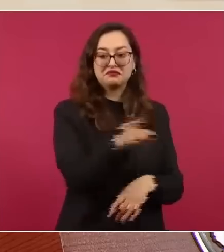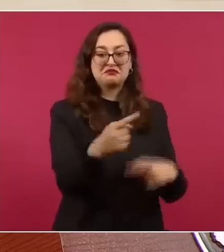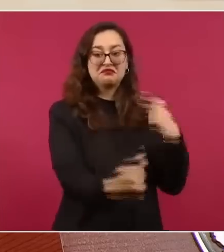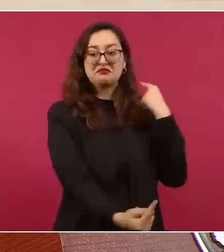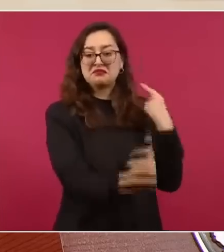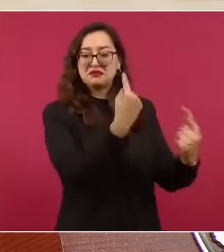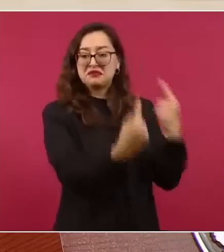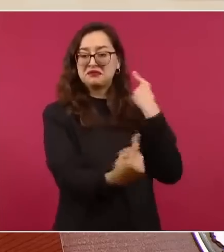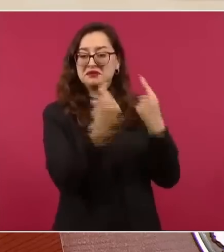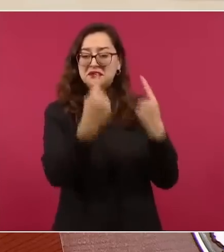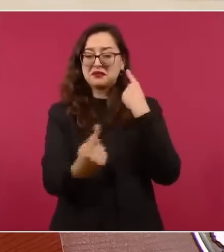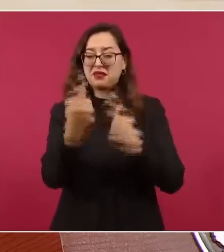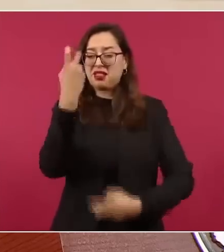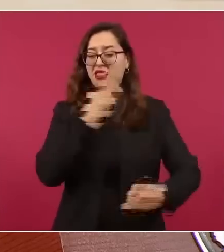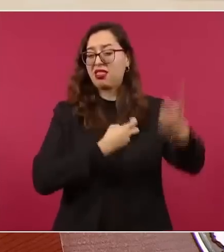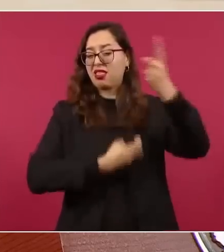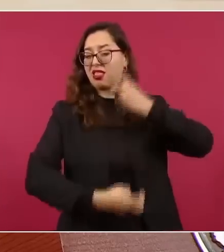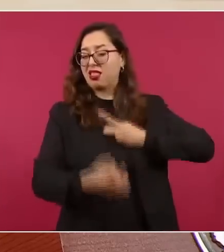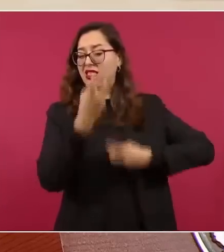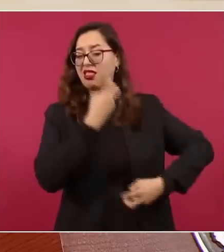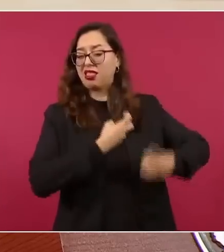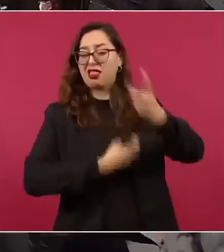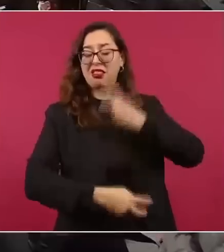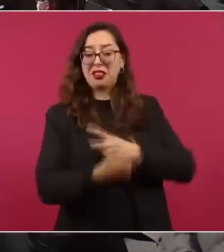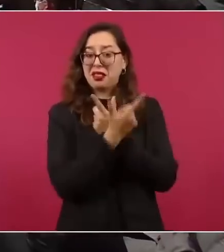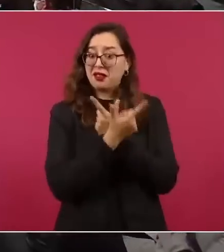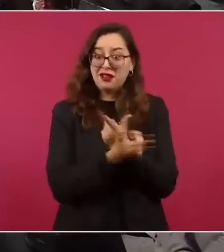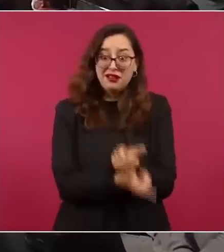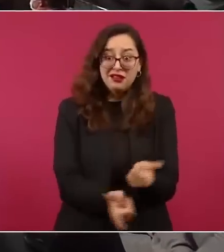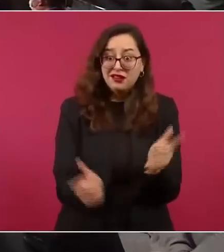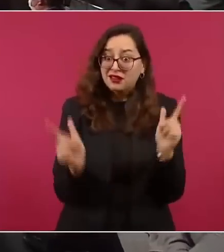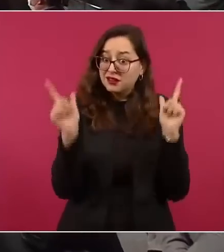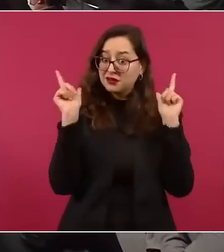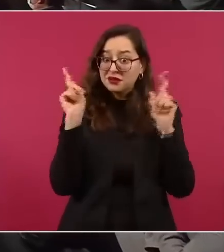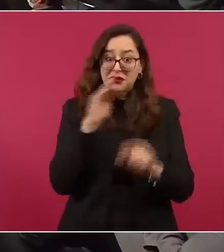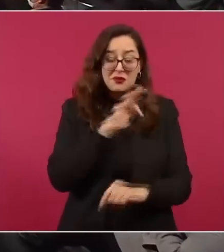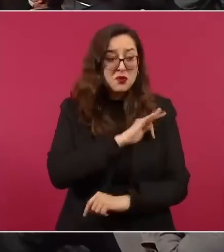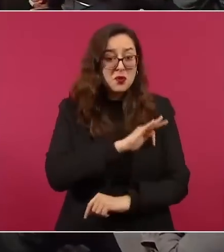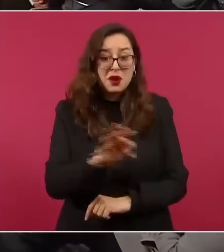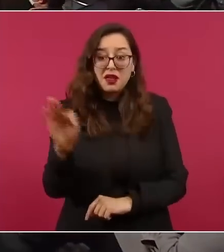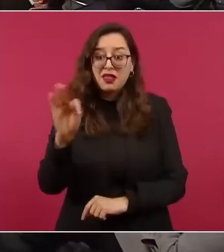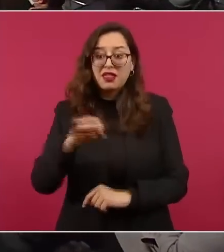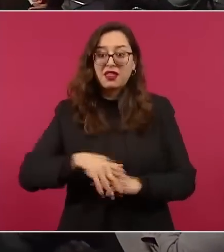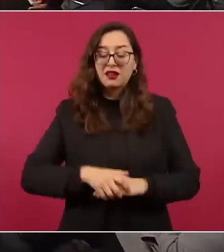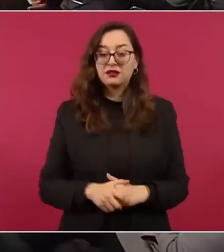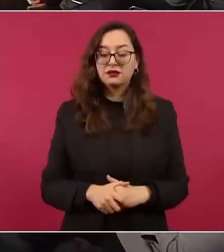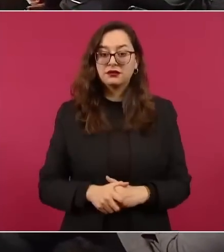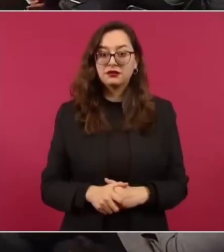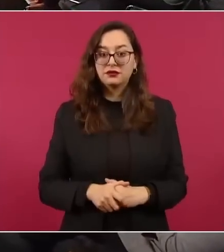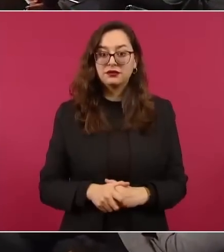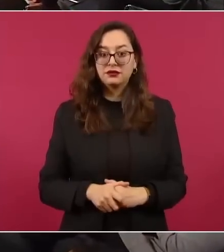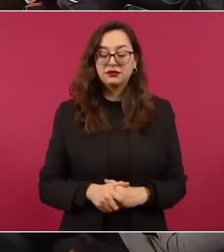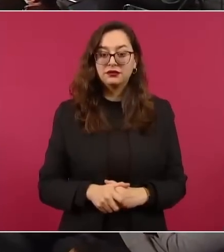todos los funcionarios y, embargo,